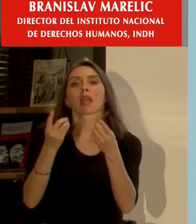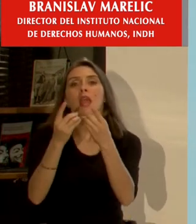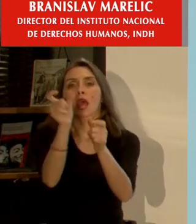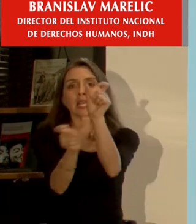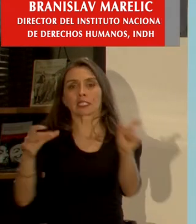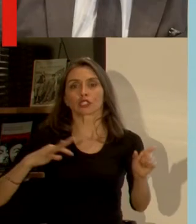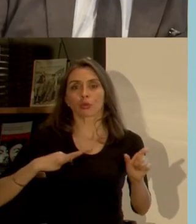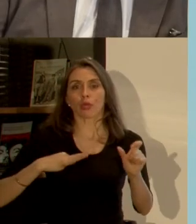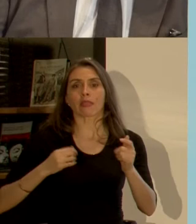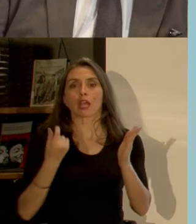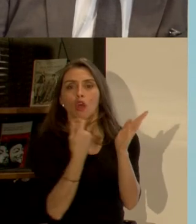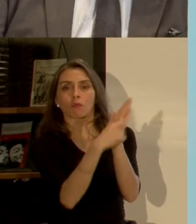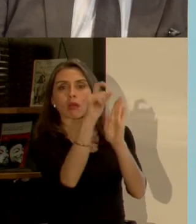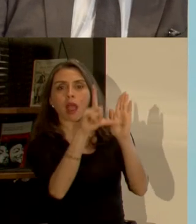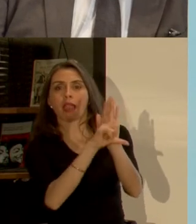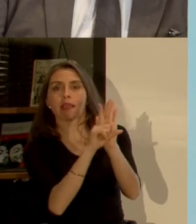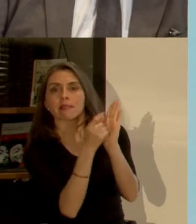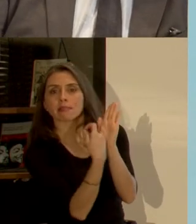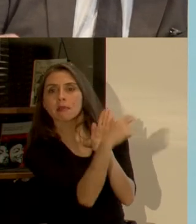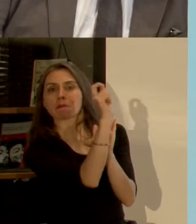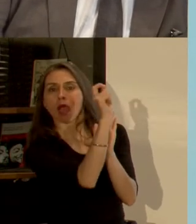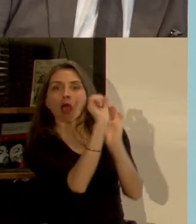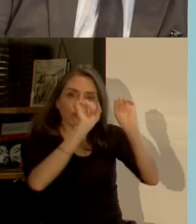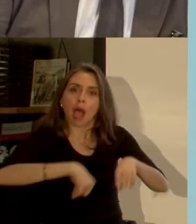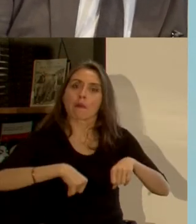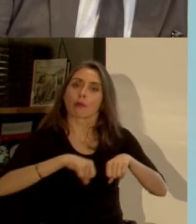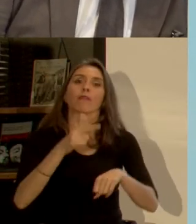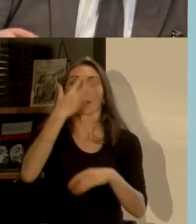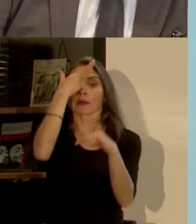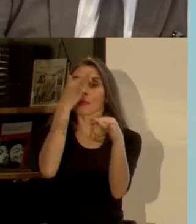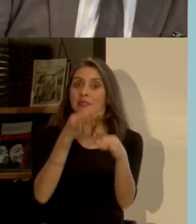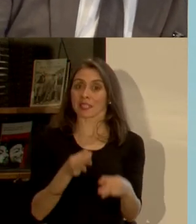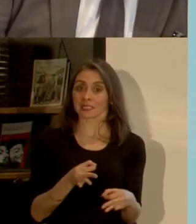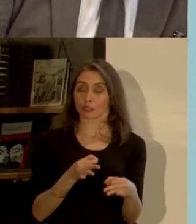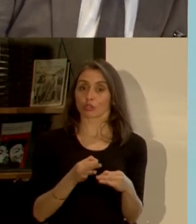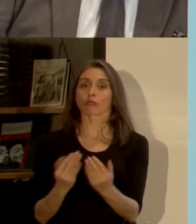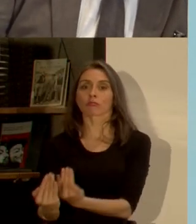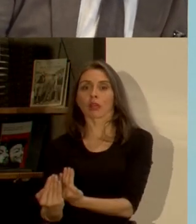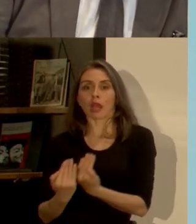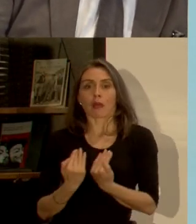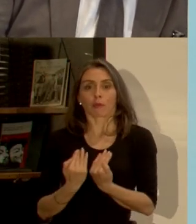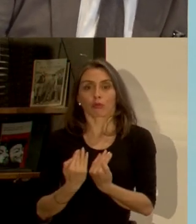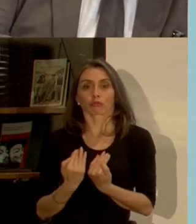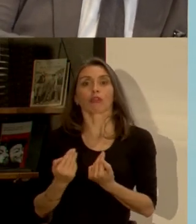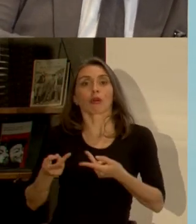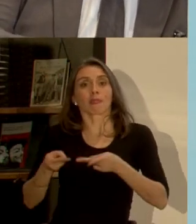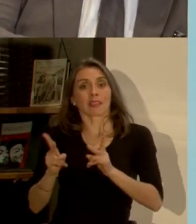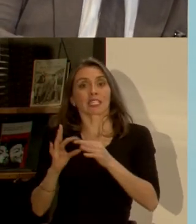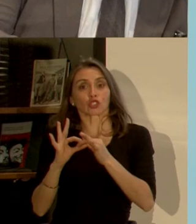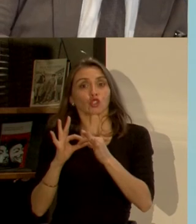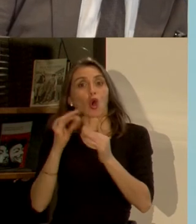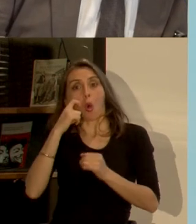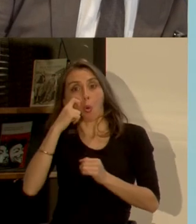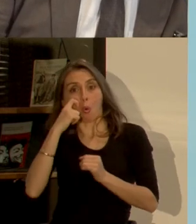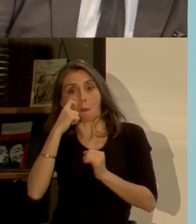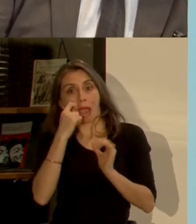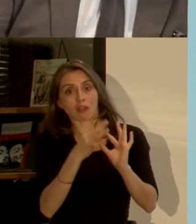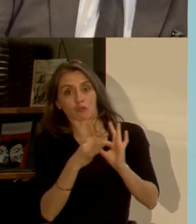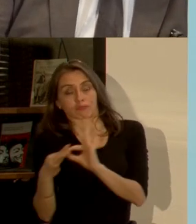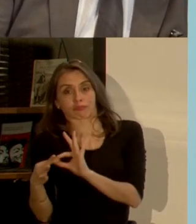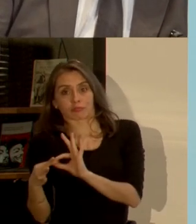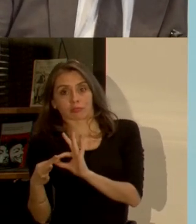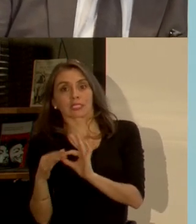cuando uno se toma decisiones respaldados con derechos humanos también tenemos